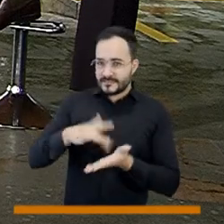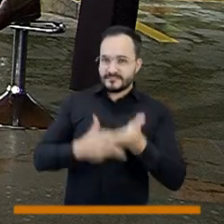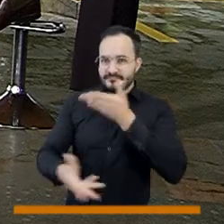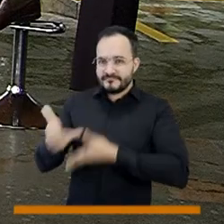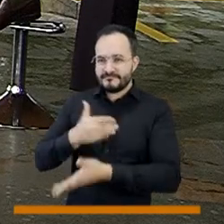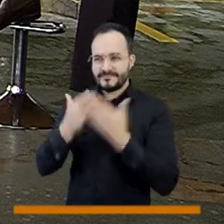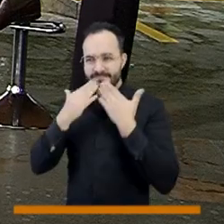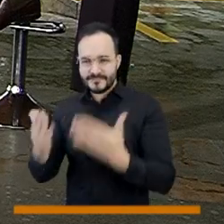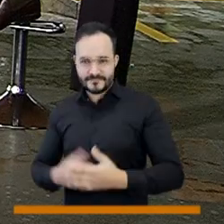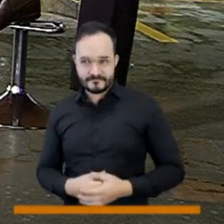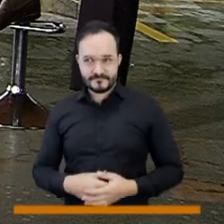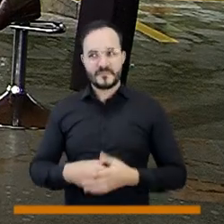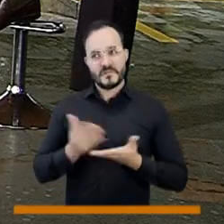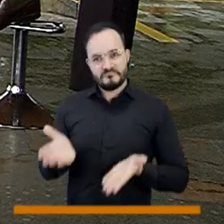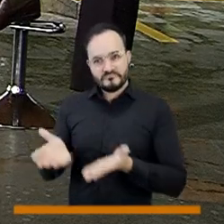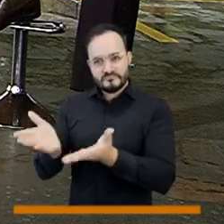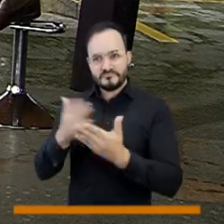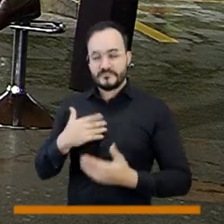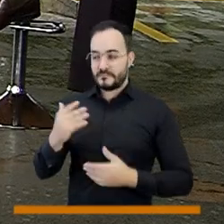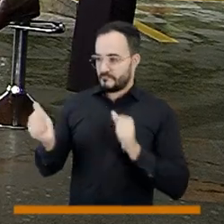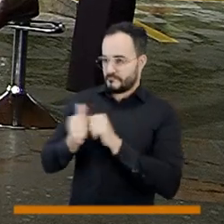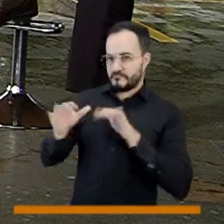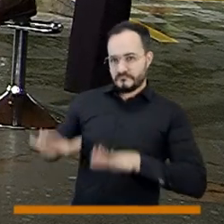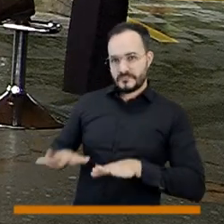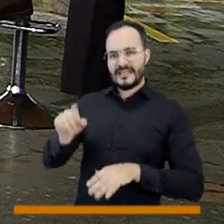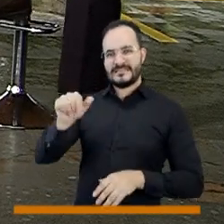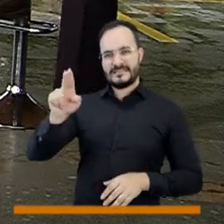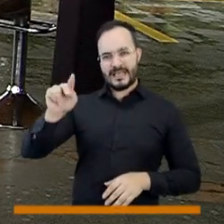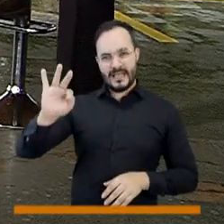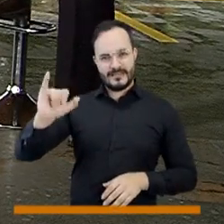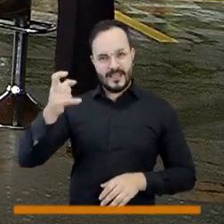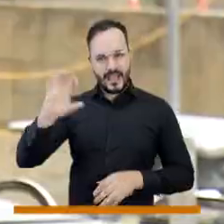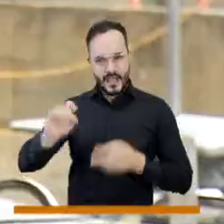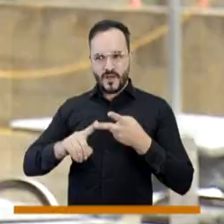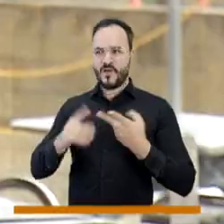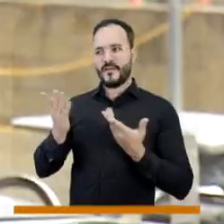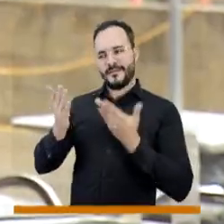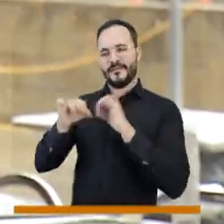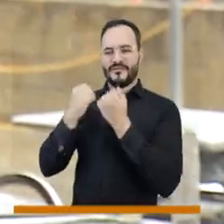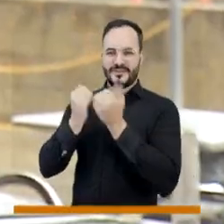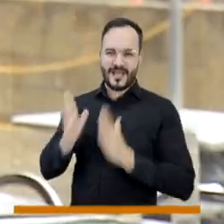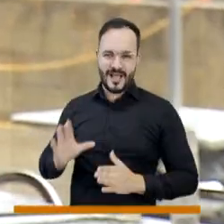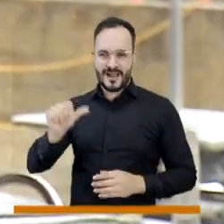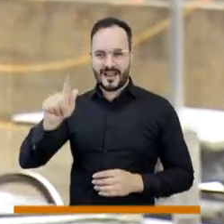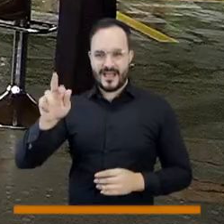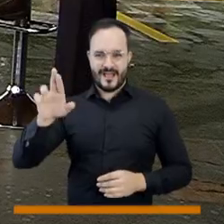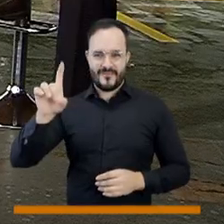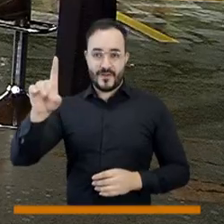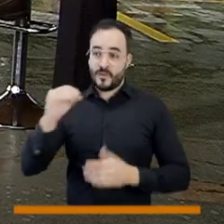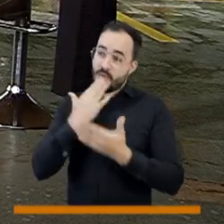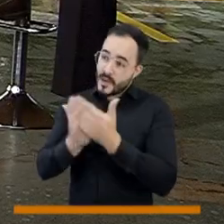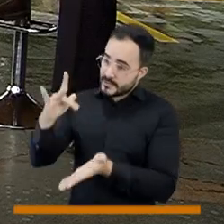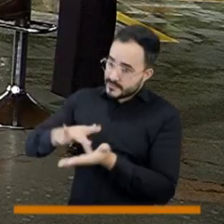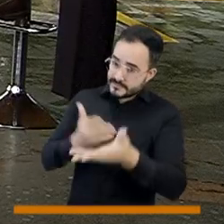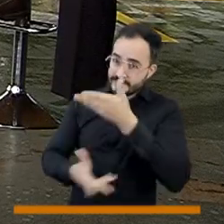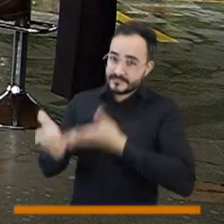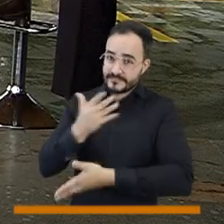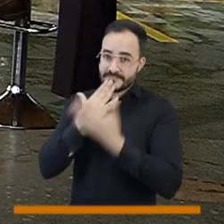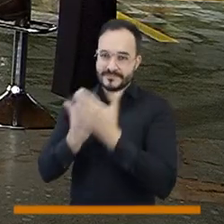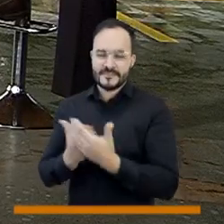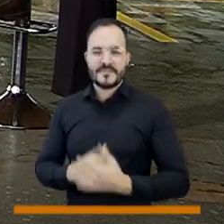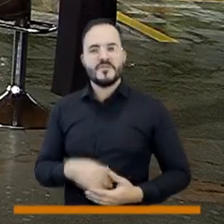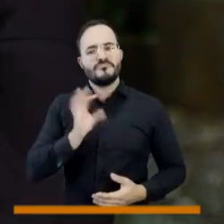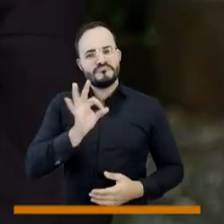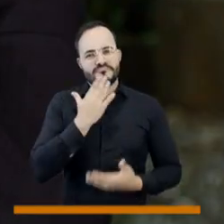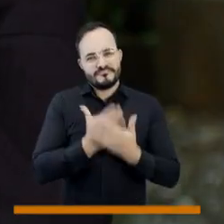muchísimas gracias por habernos acompañado hoy en este espacio. Me voy a quedar en la compañía de Santiago y por supuesto nuestro concejal anfitrión. Pero